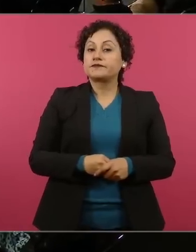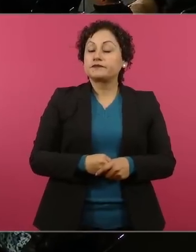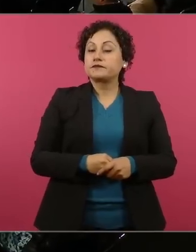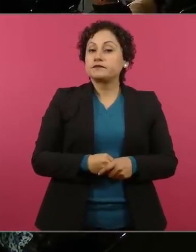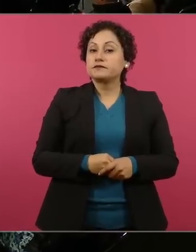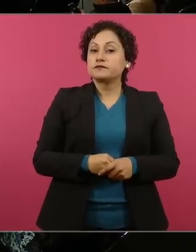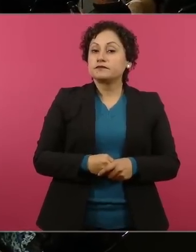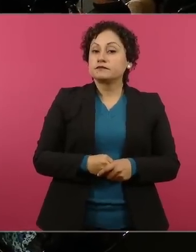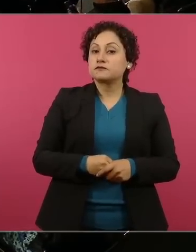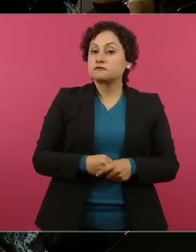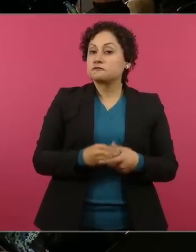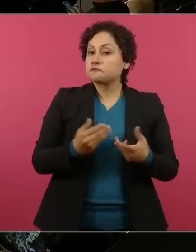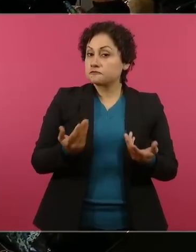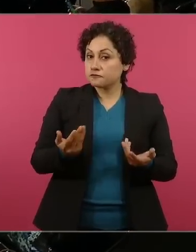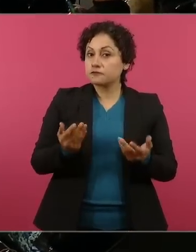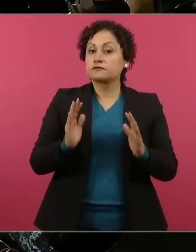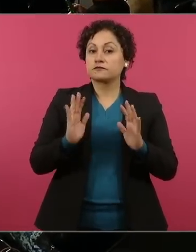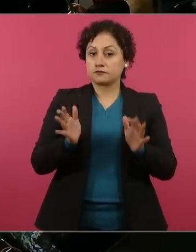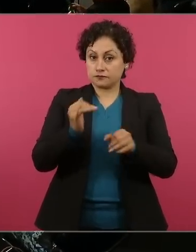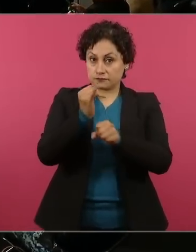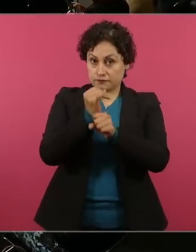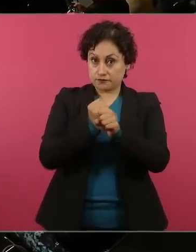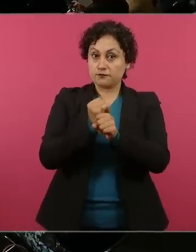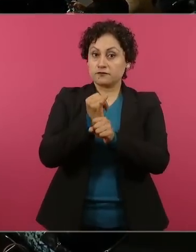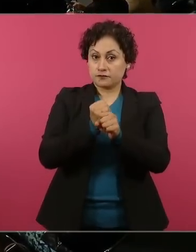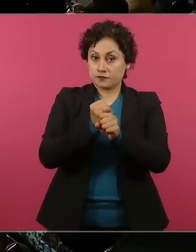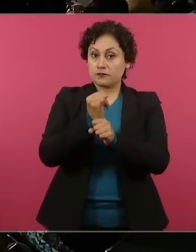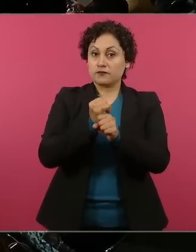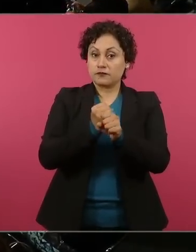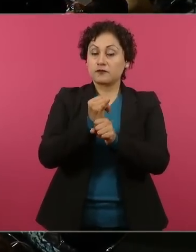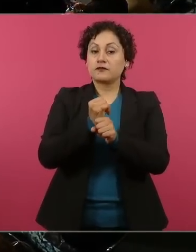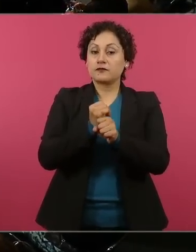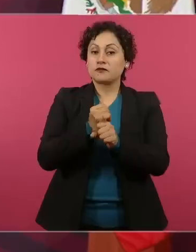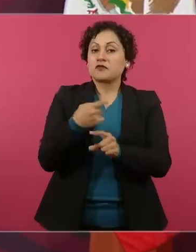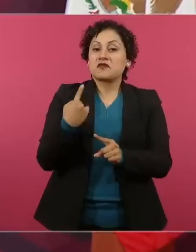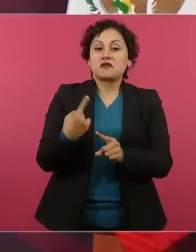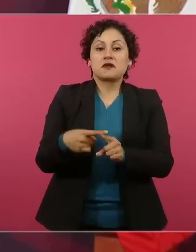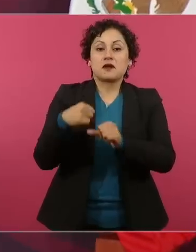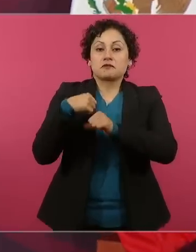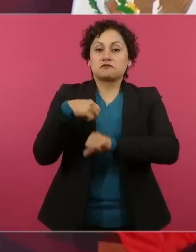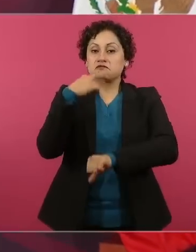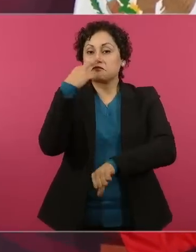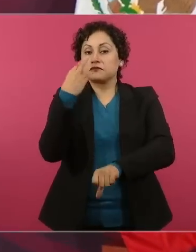corresponde a la Fiscalía del Estado de Jalisco